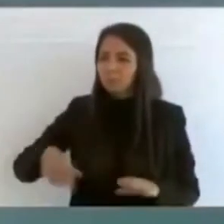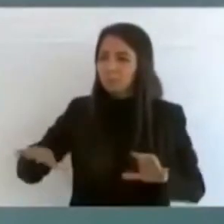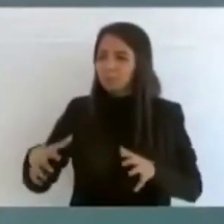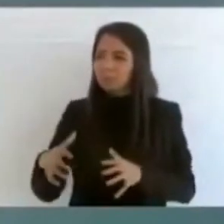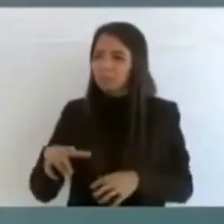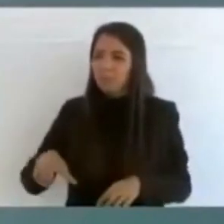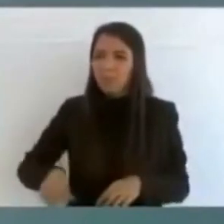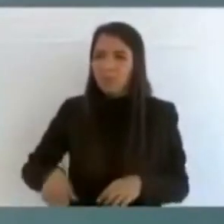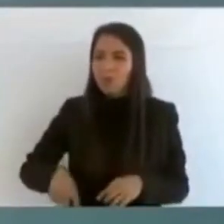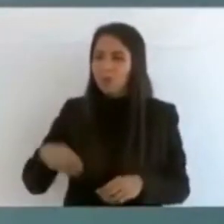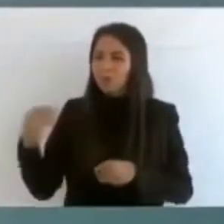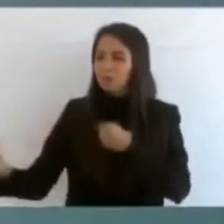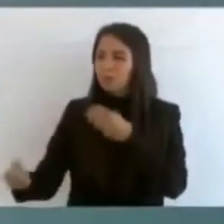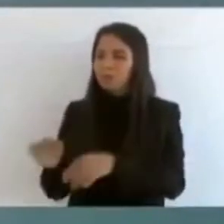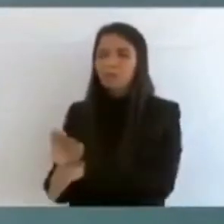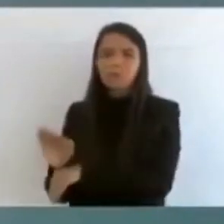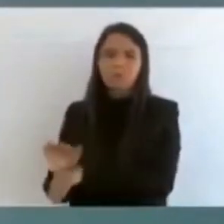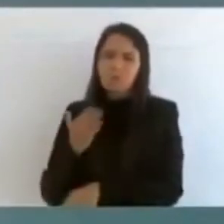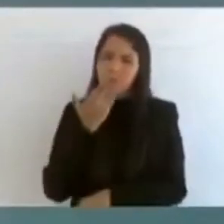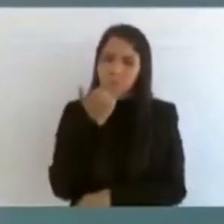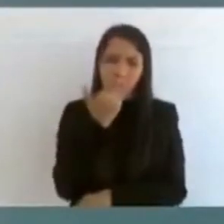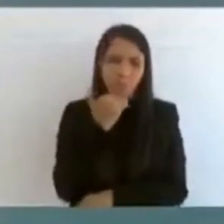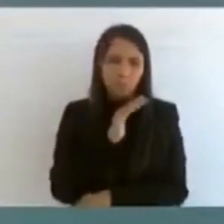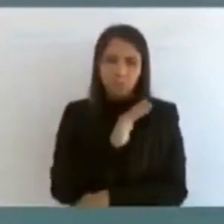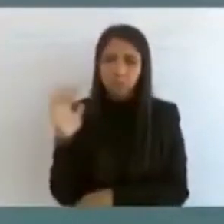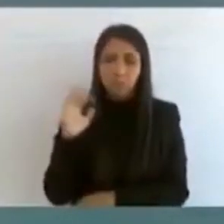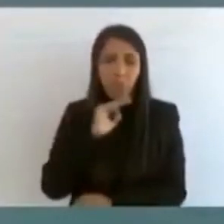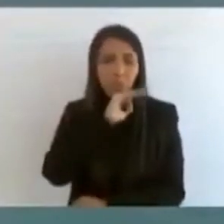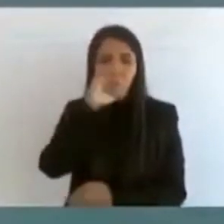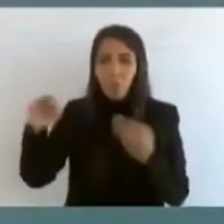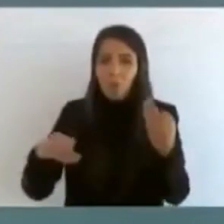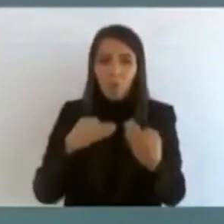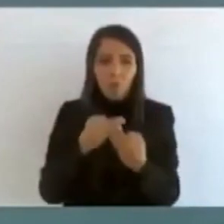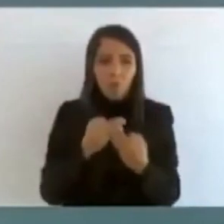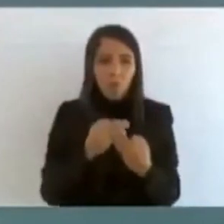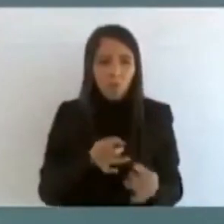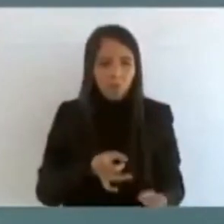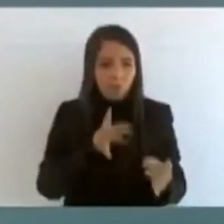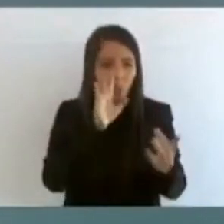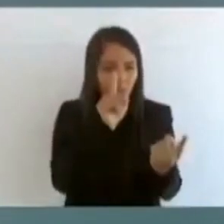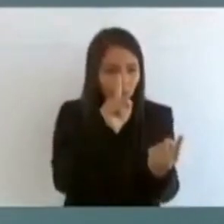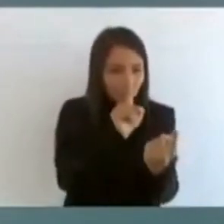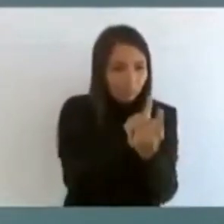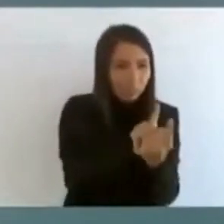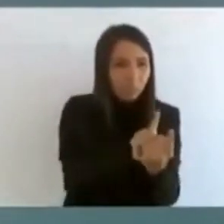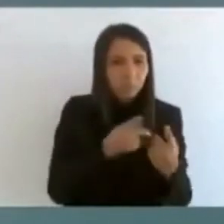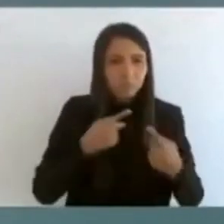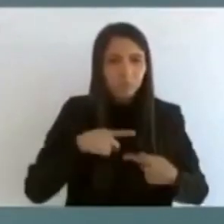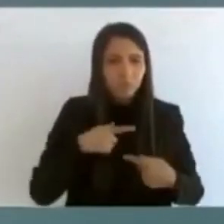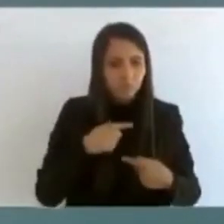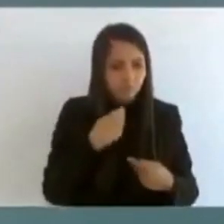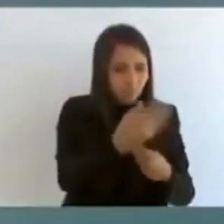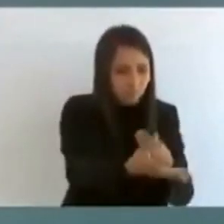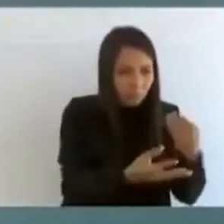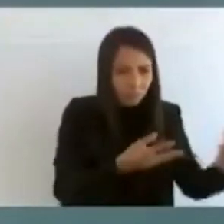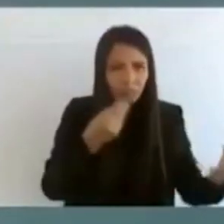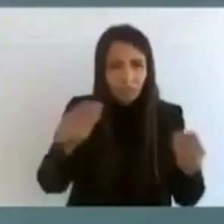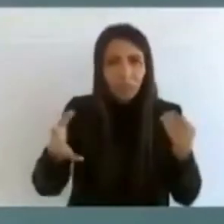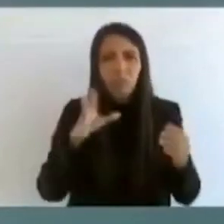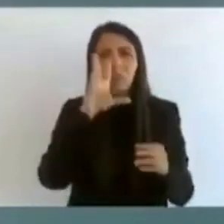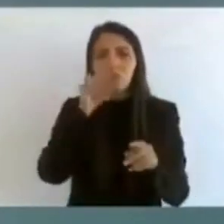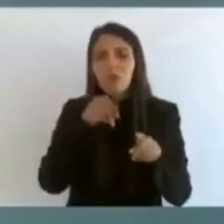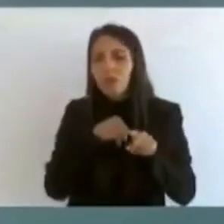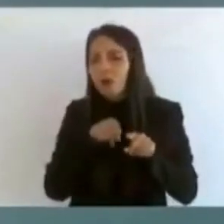se le entrega al pueblo de manera directa, no a través de